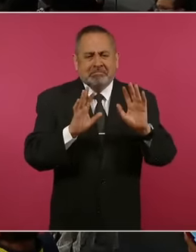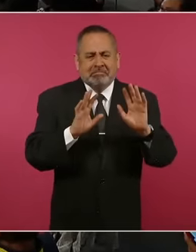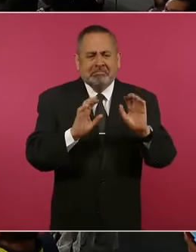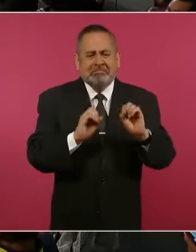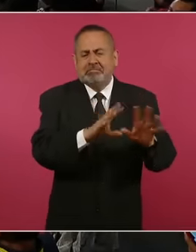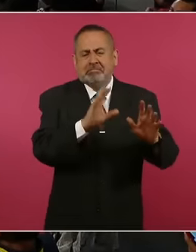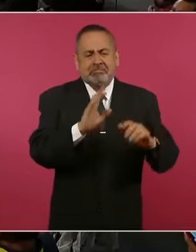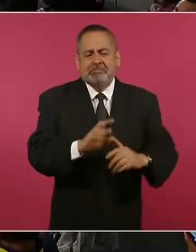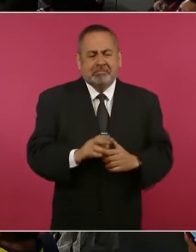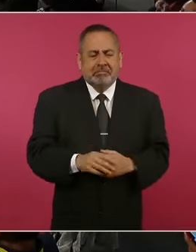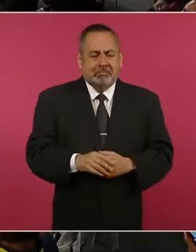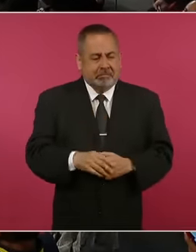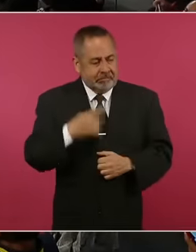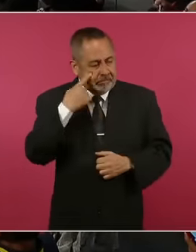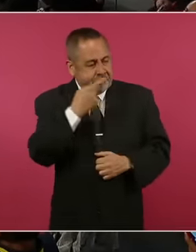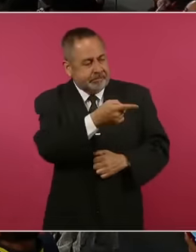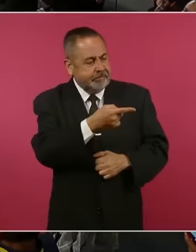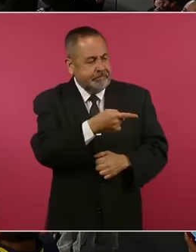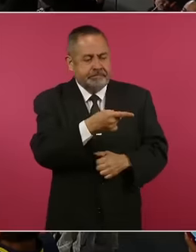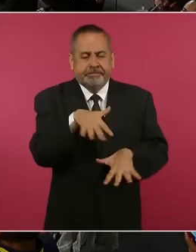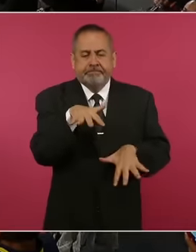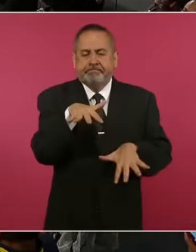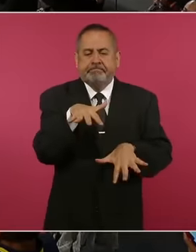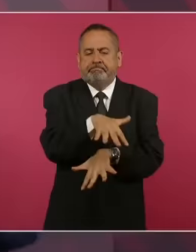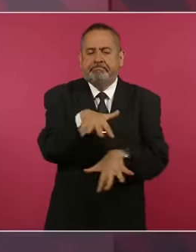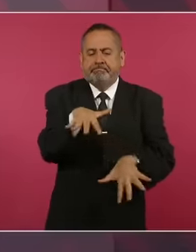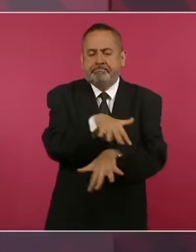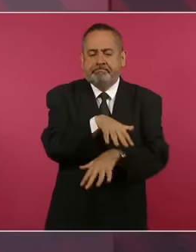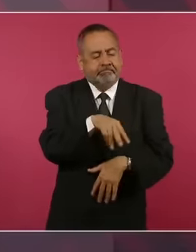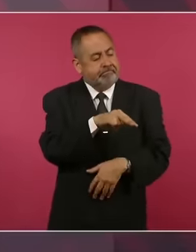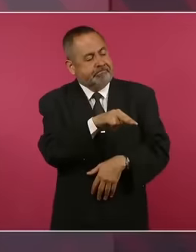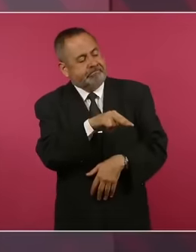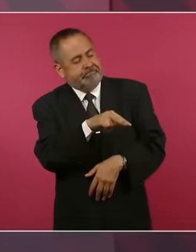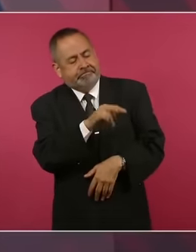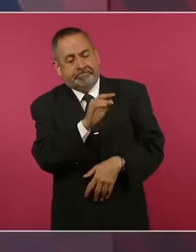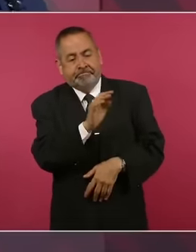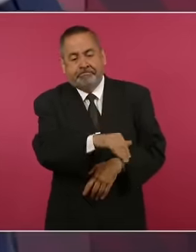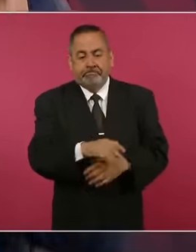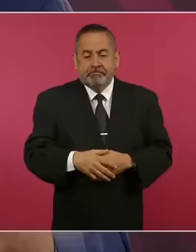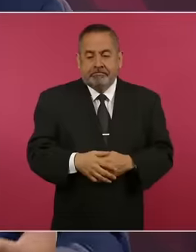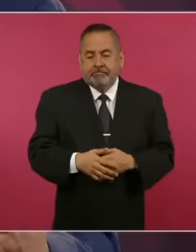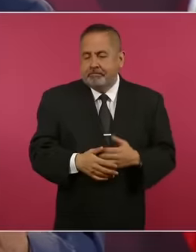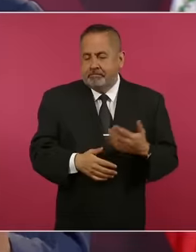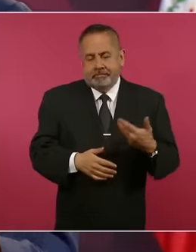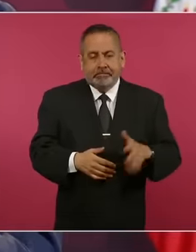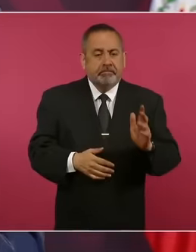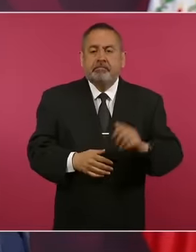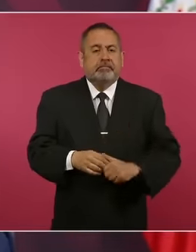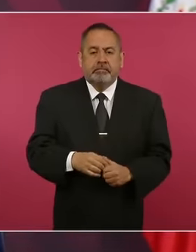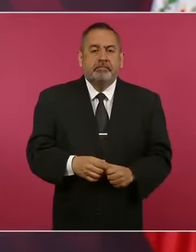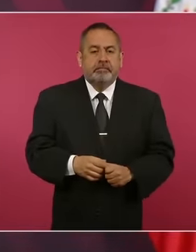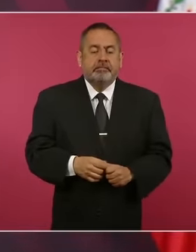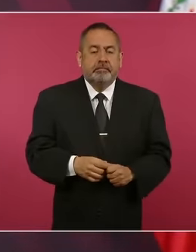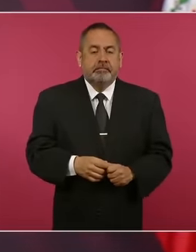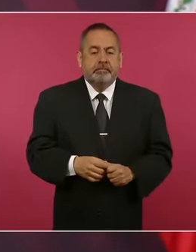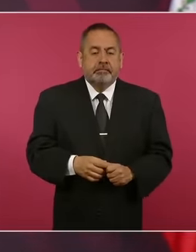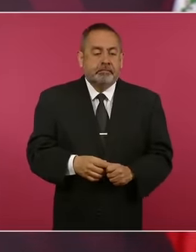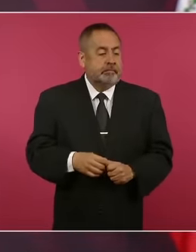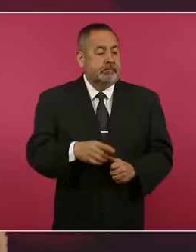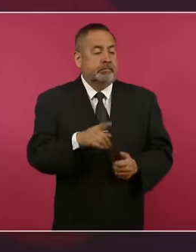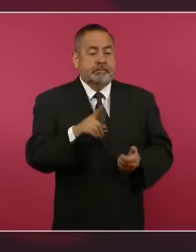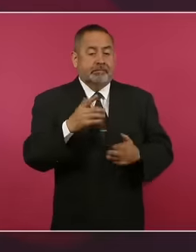muestren el cobre, porque nos hacía mucho daño la